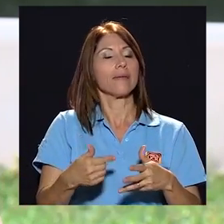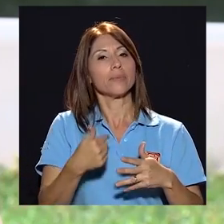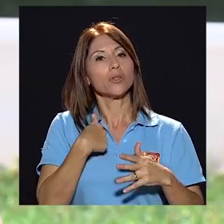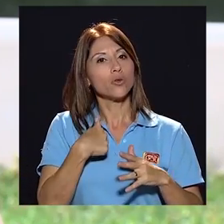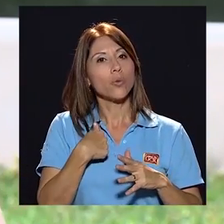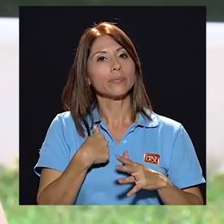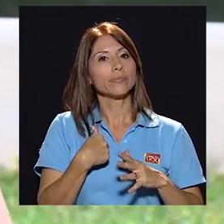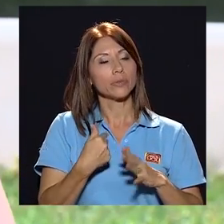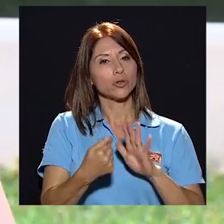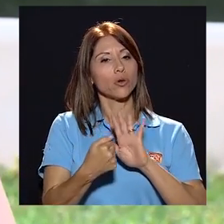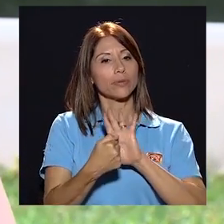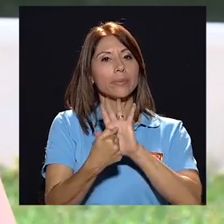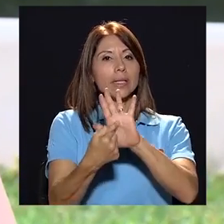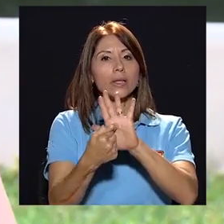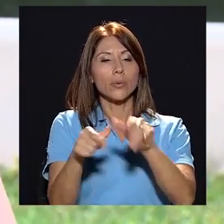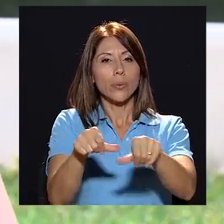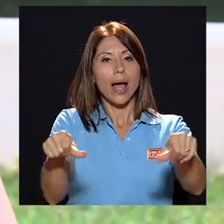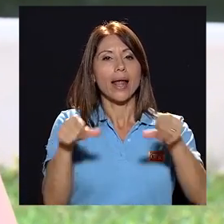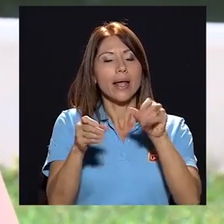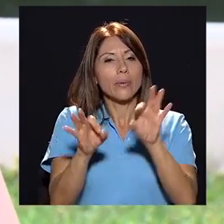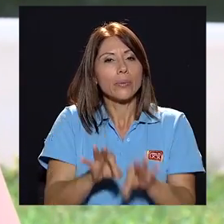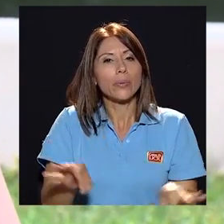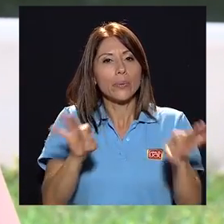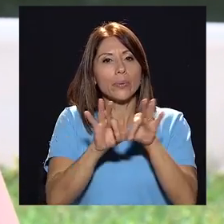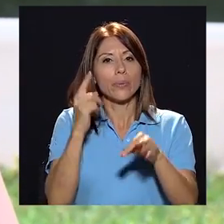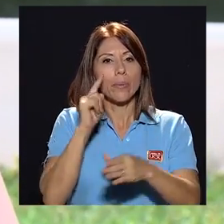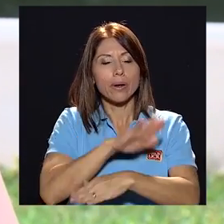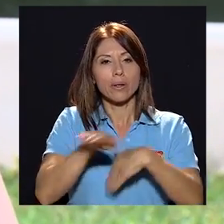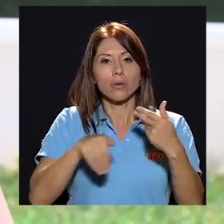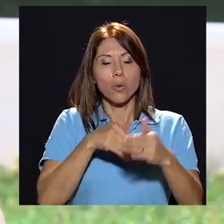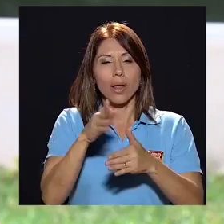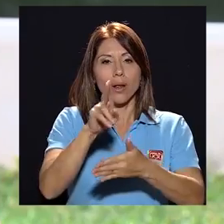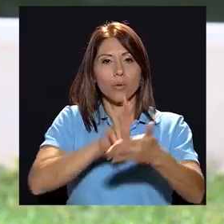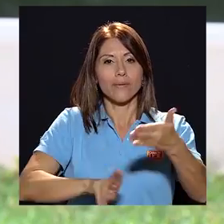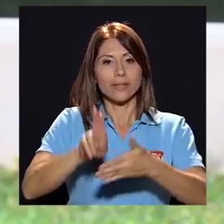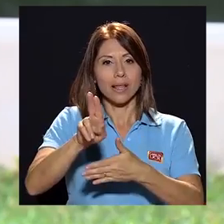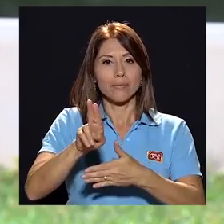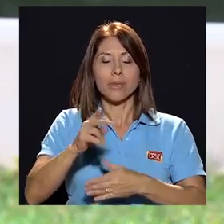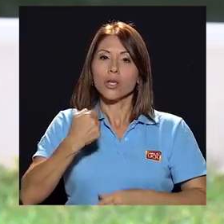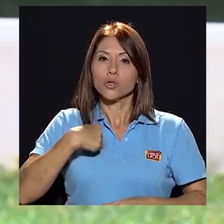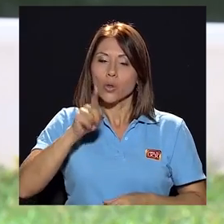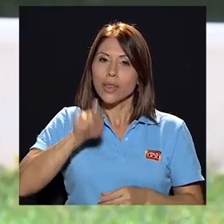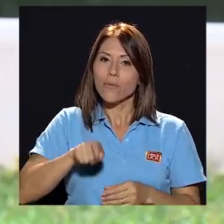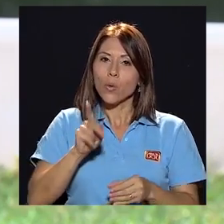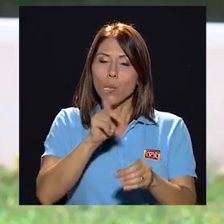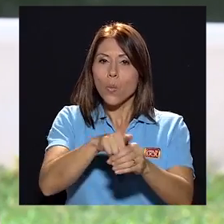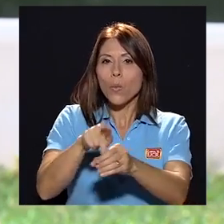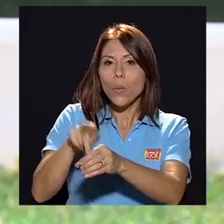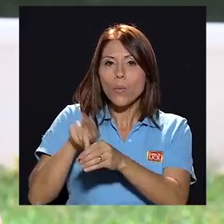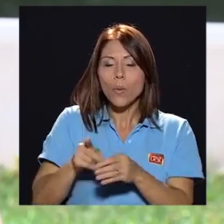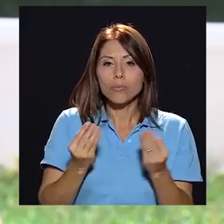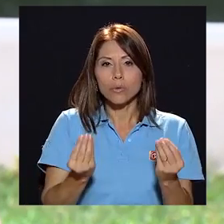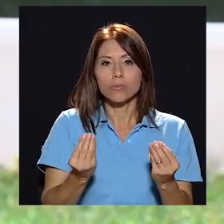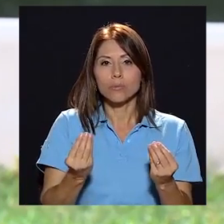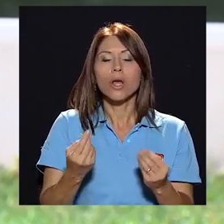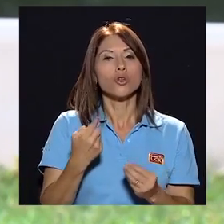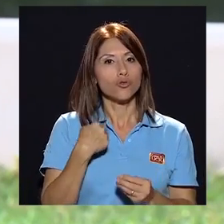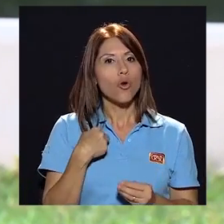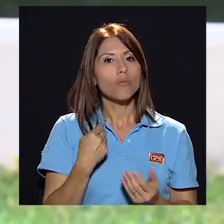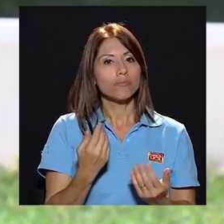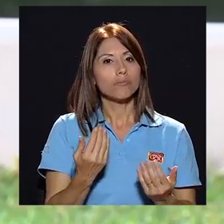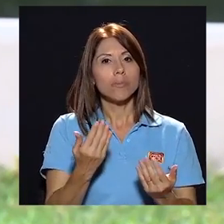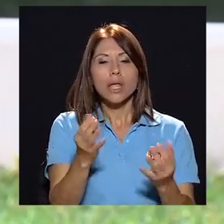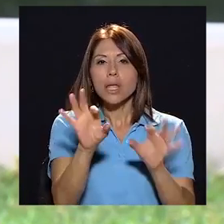sector vital para toda la universidad. Y, por eso, tengo que ser muy participativo en eso.